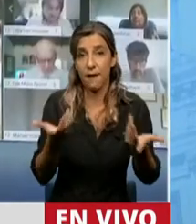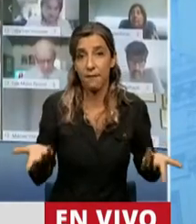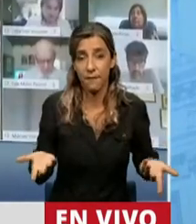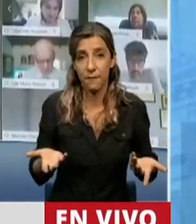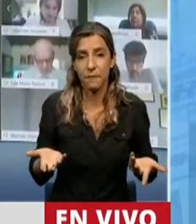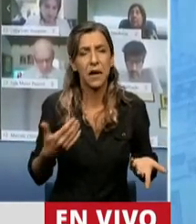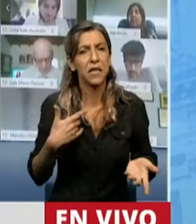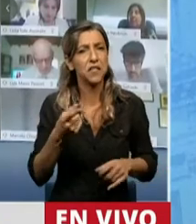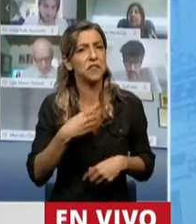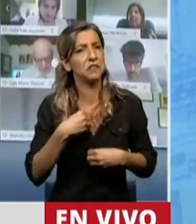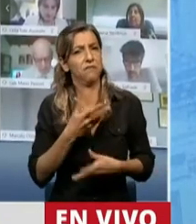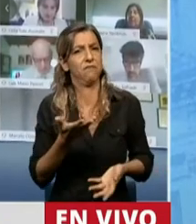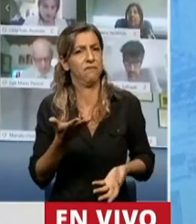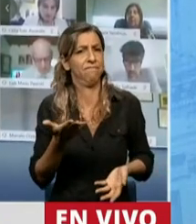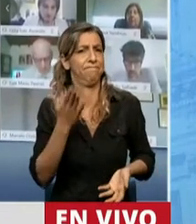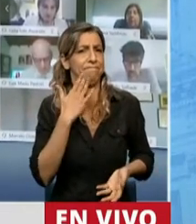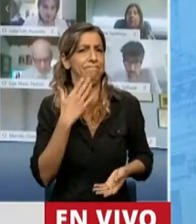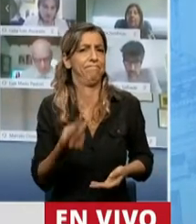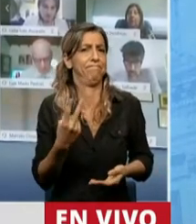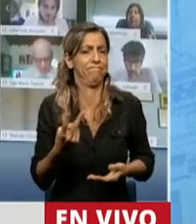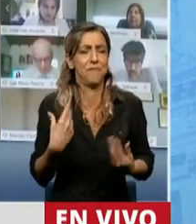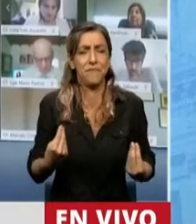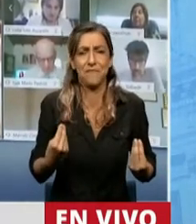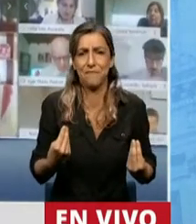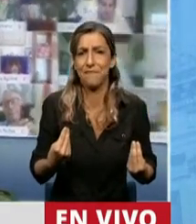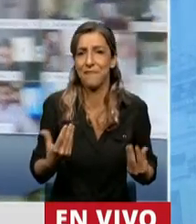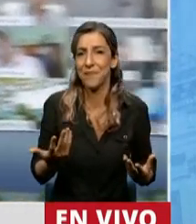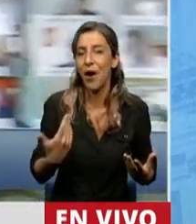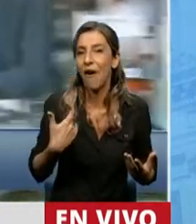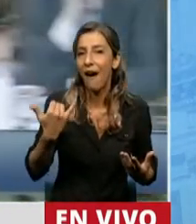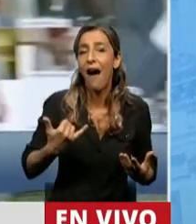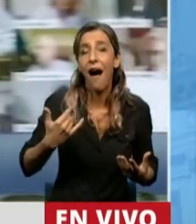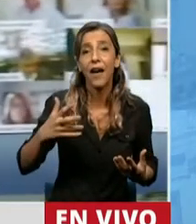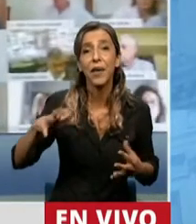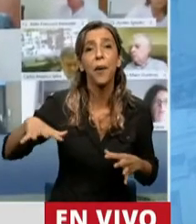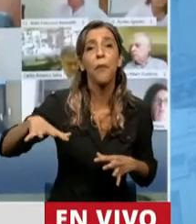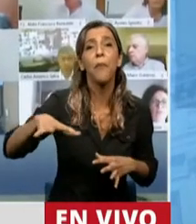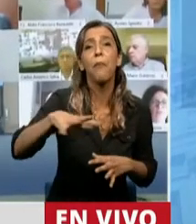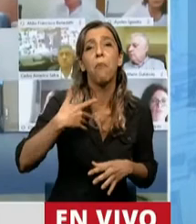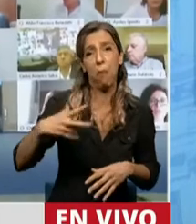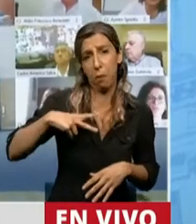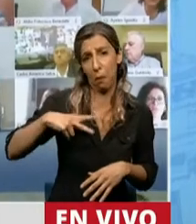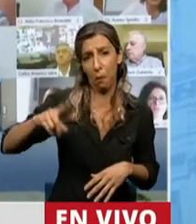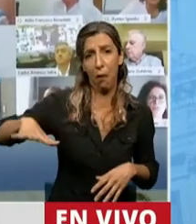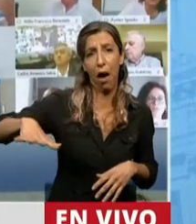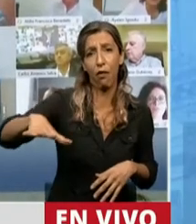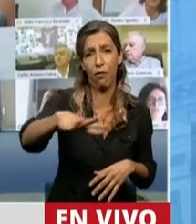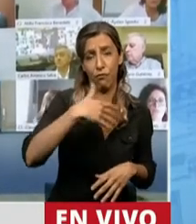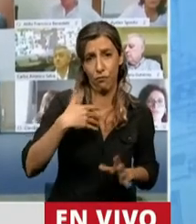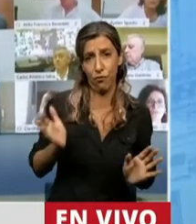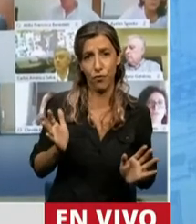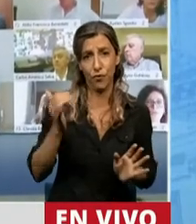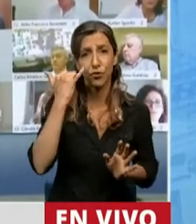porque el 50% de los barrios privados y countries de la provincia de Buenos Aires iniciaron